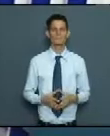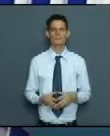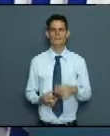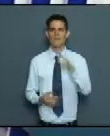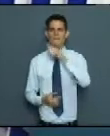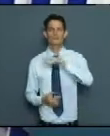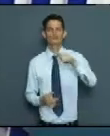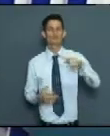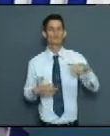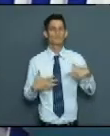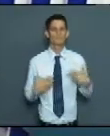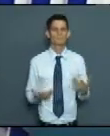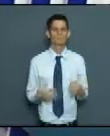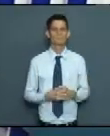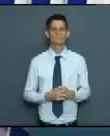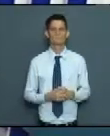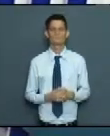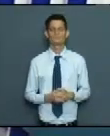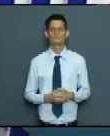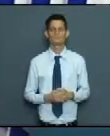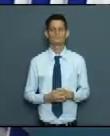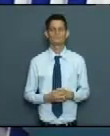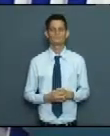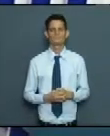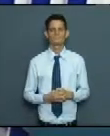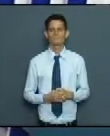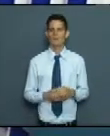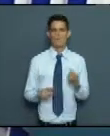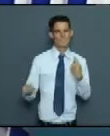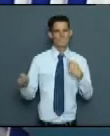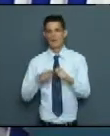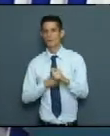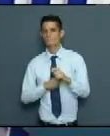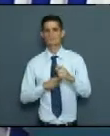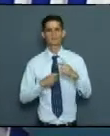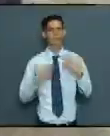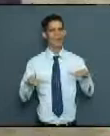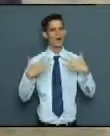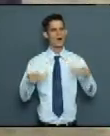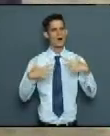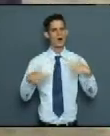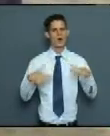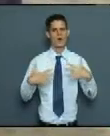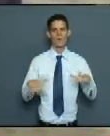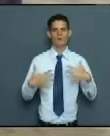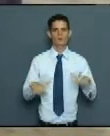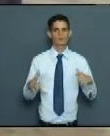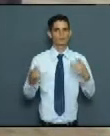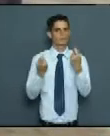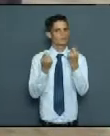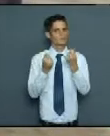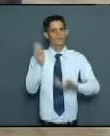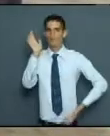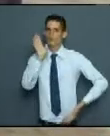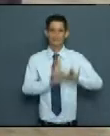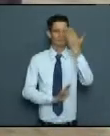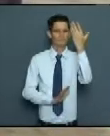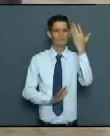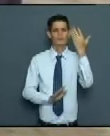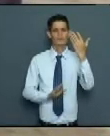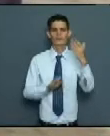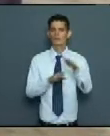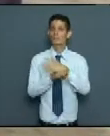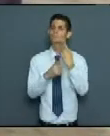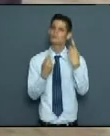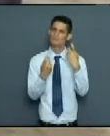inescrupulosas que están lucrando a costa del pueblo, que están especulando con los precios de varios productos que son de